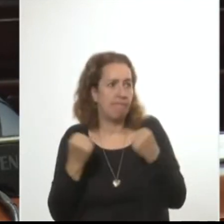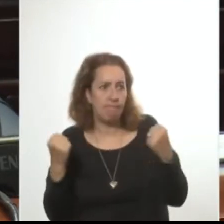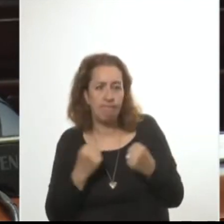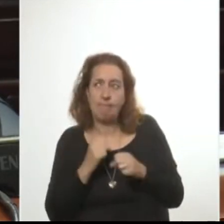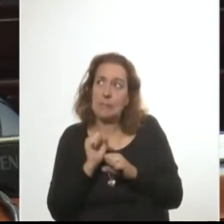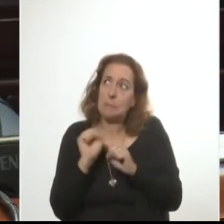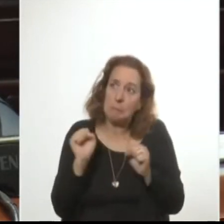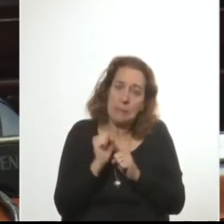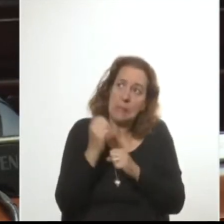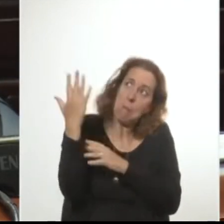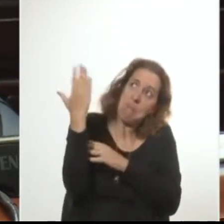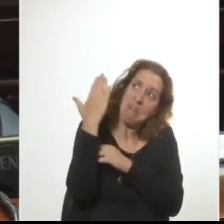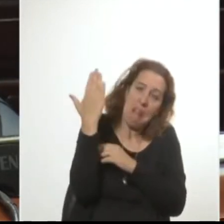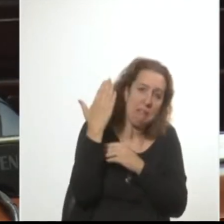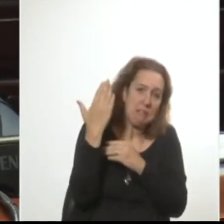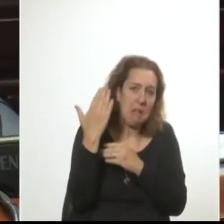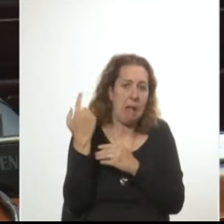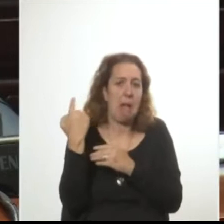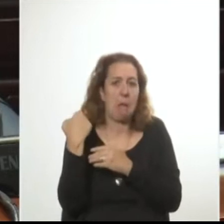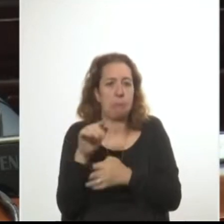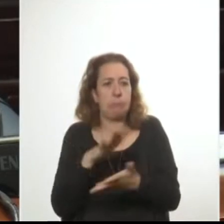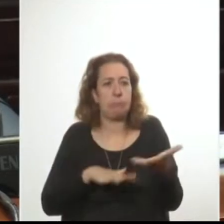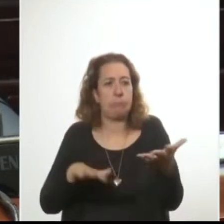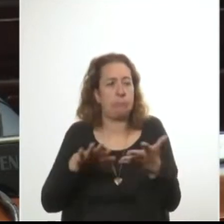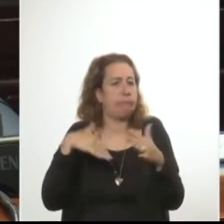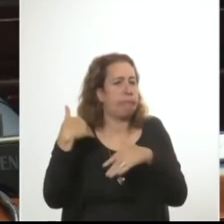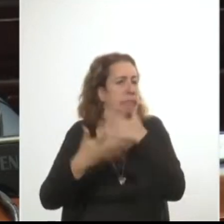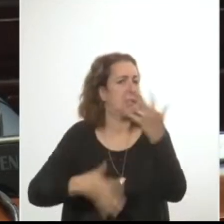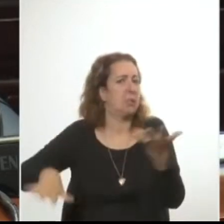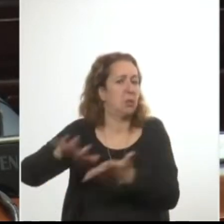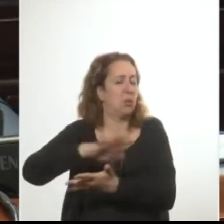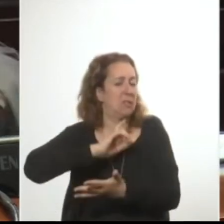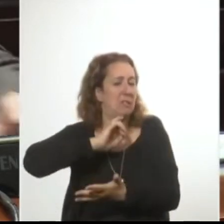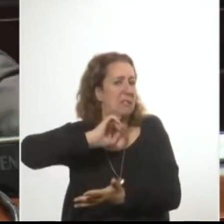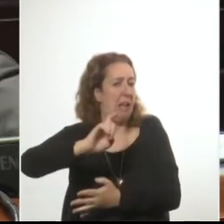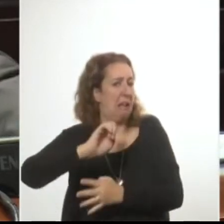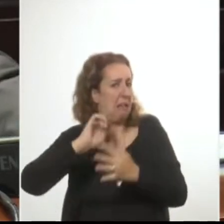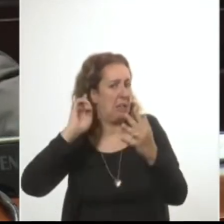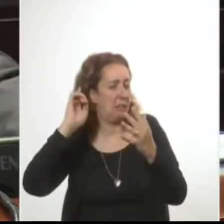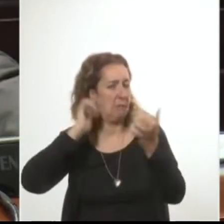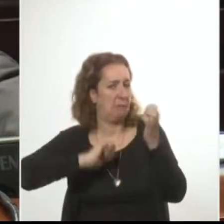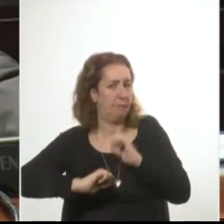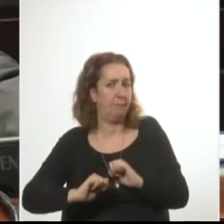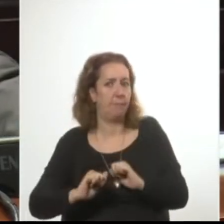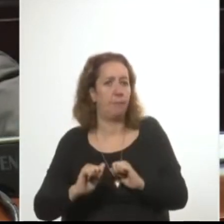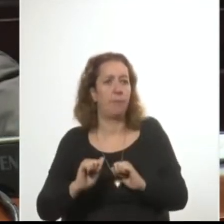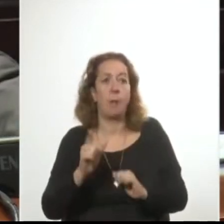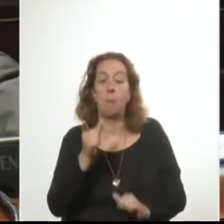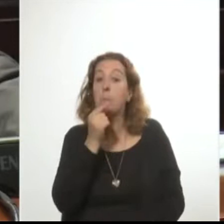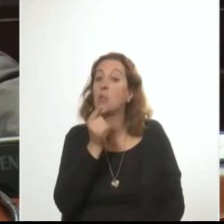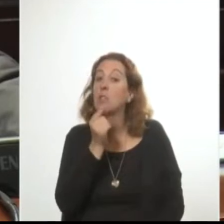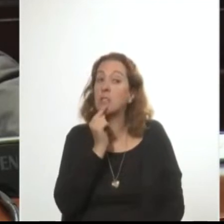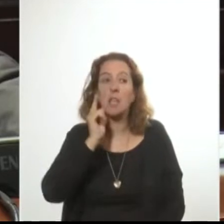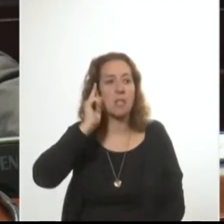amenazados por una escalada sangrienta. Nuestras fuerzas policiales debieron